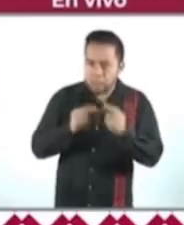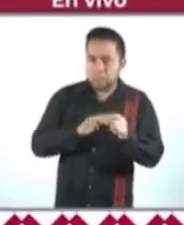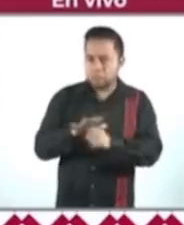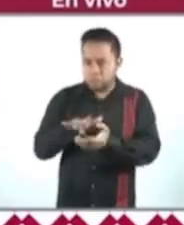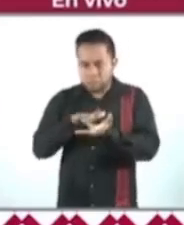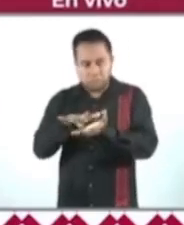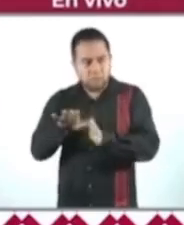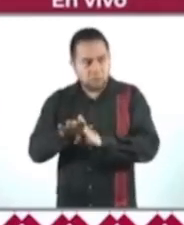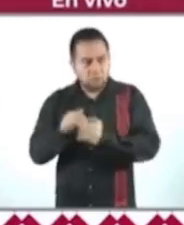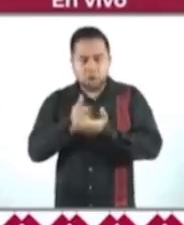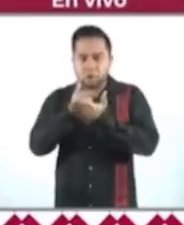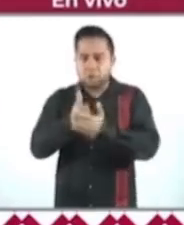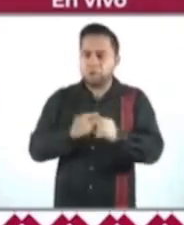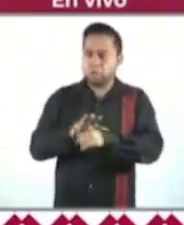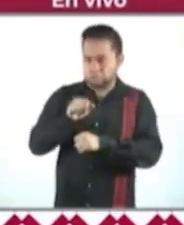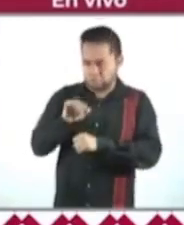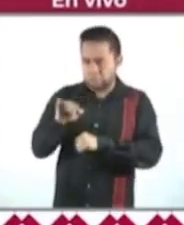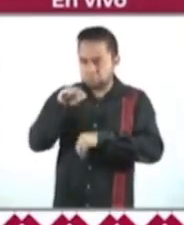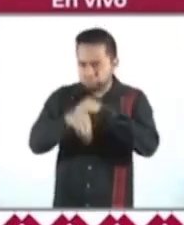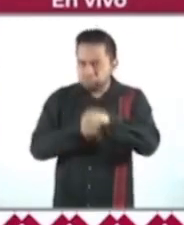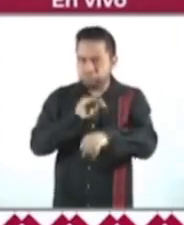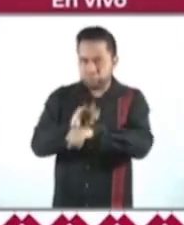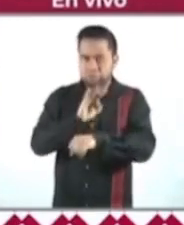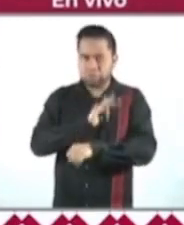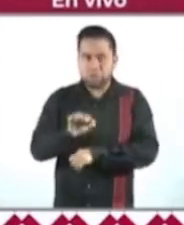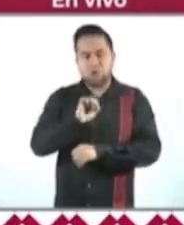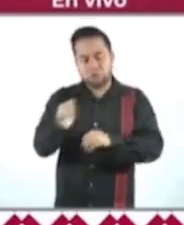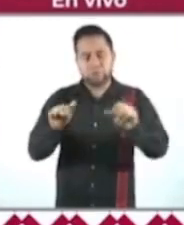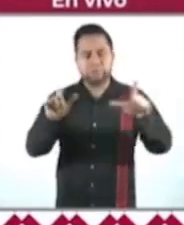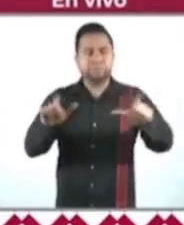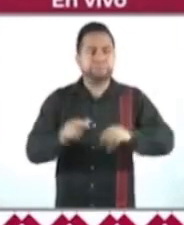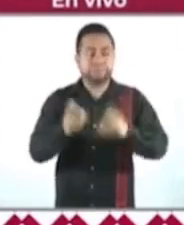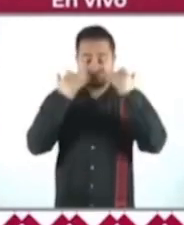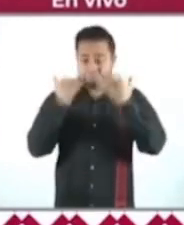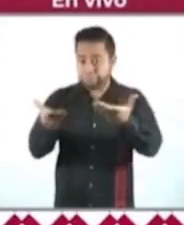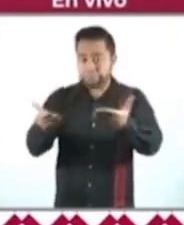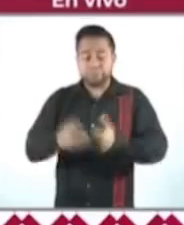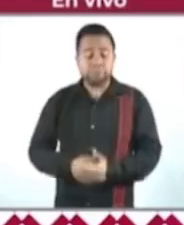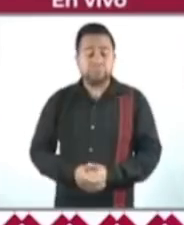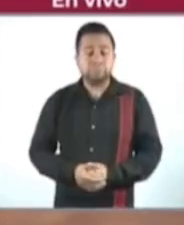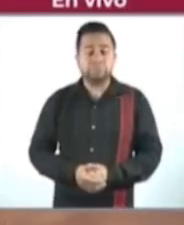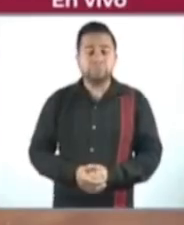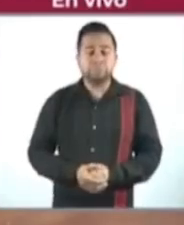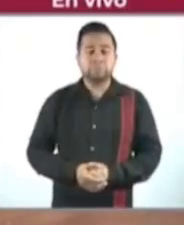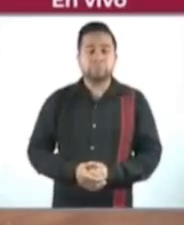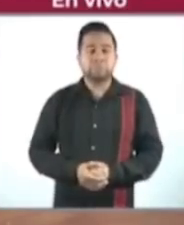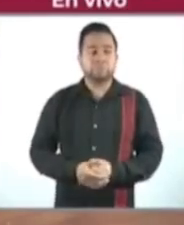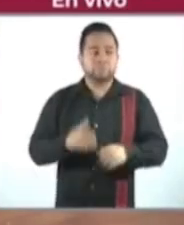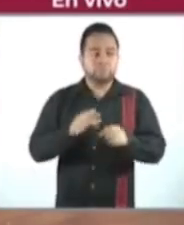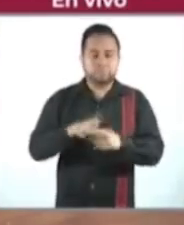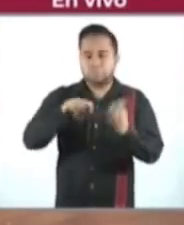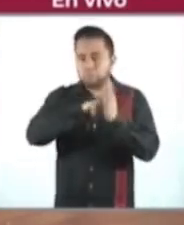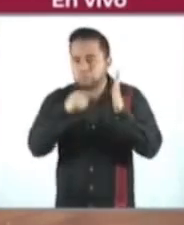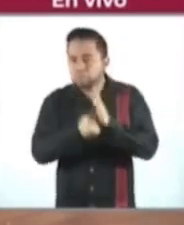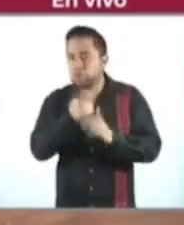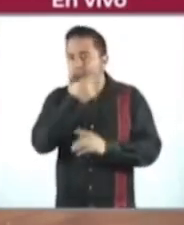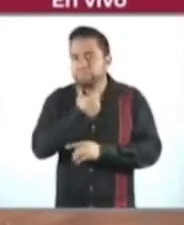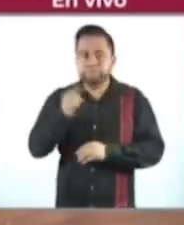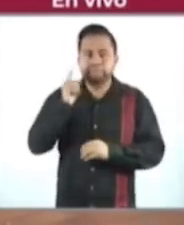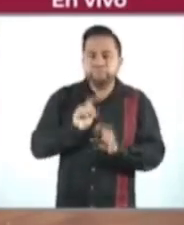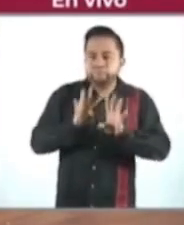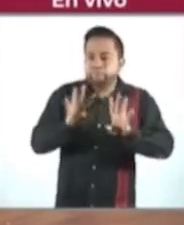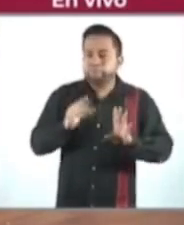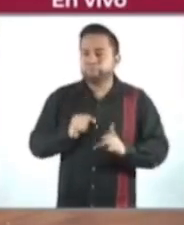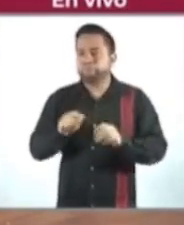va a apoyar, qué es posible. Adelante, ahí está. Ahí las imágenes de los técnicos, las técnicas que están